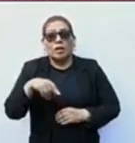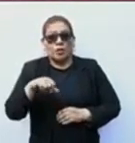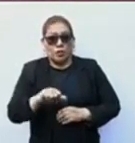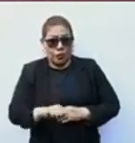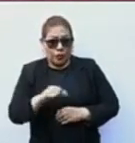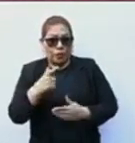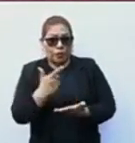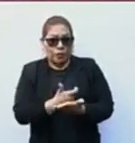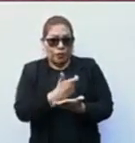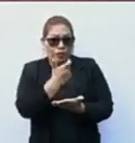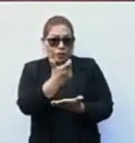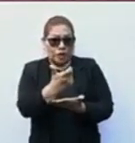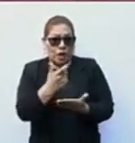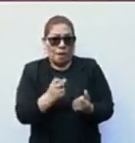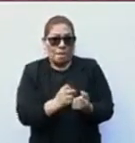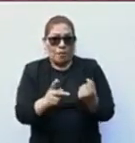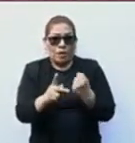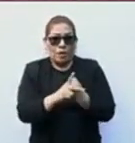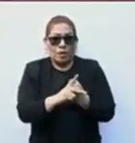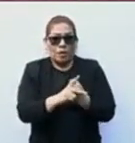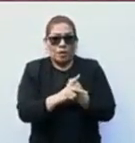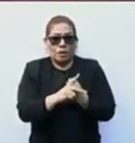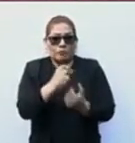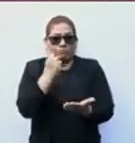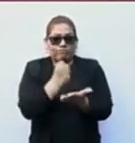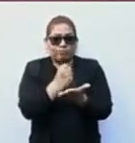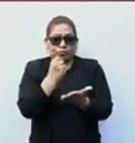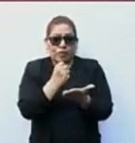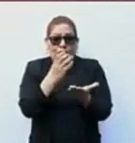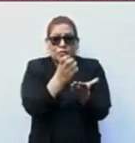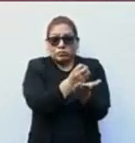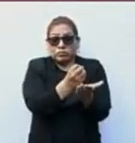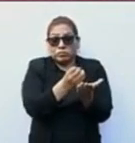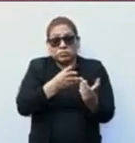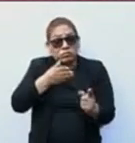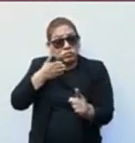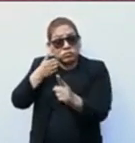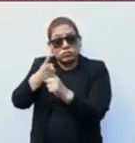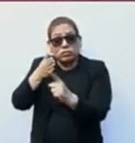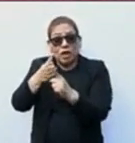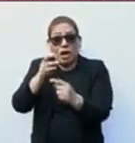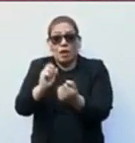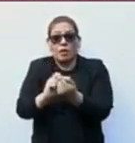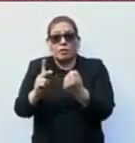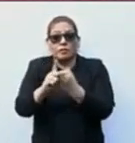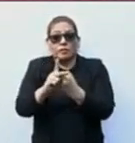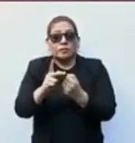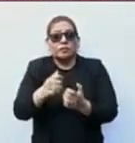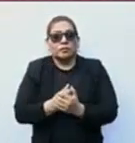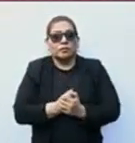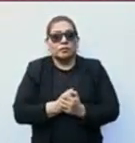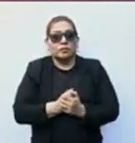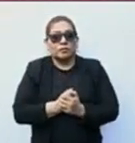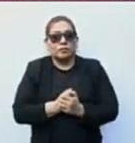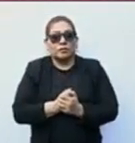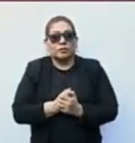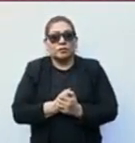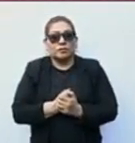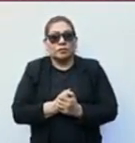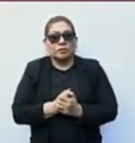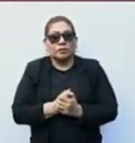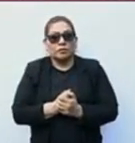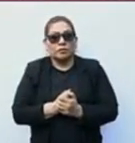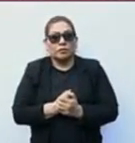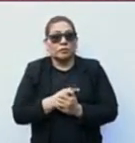los recursos del pueblo están etiquetados al pueblo. Hoy estos recursos, que se entienda, no